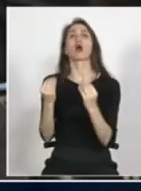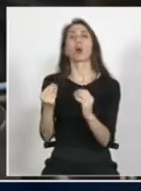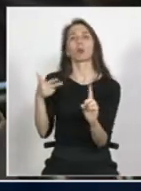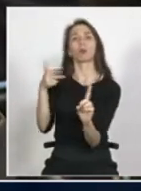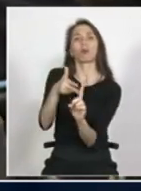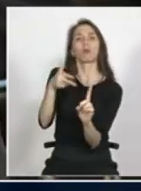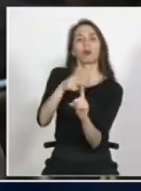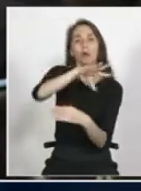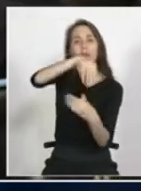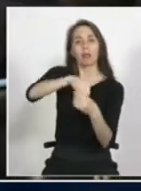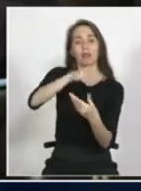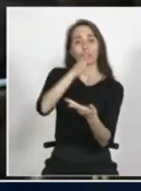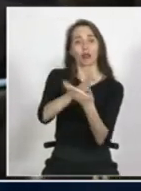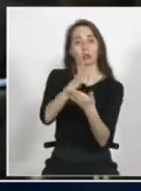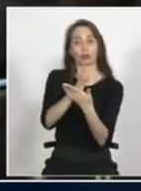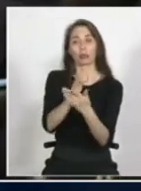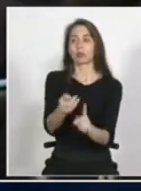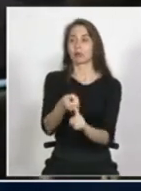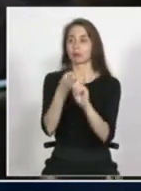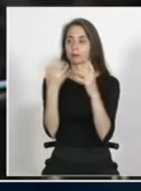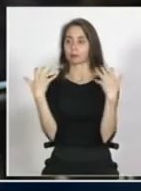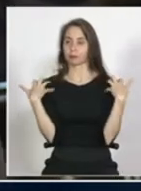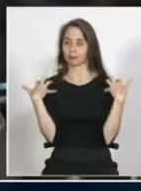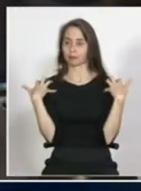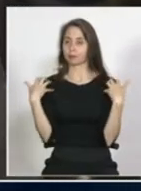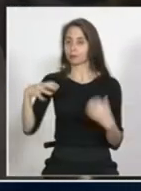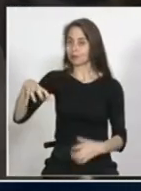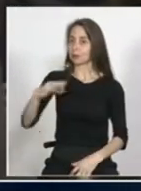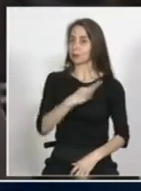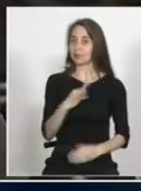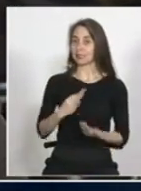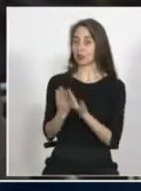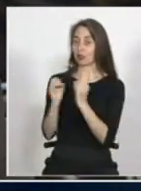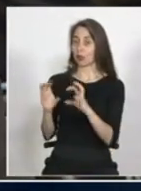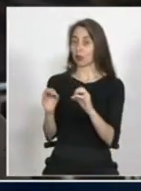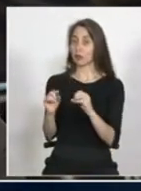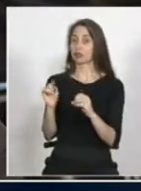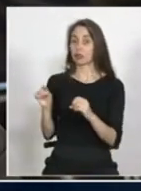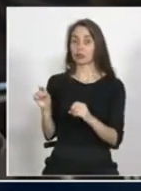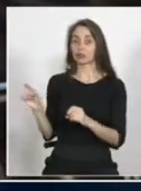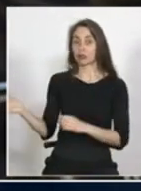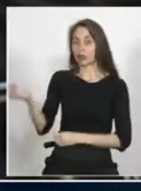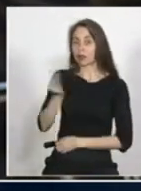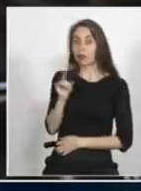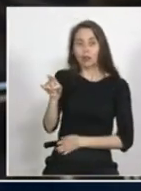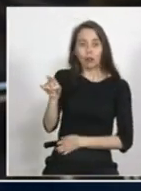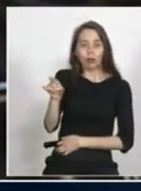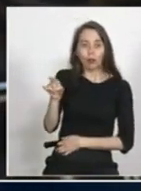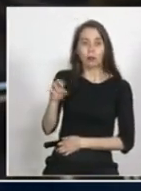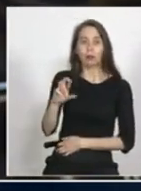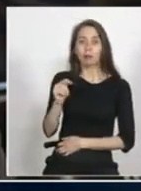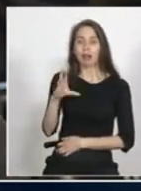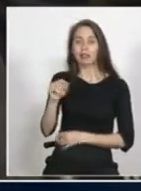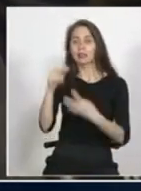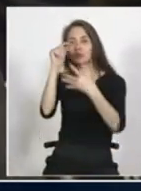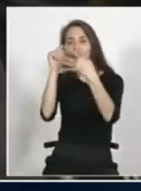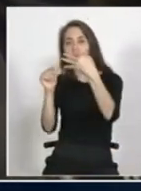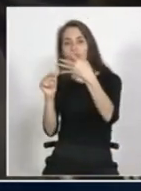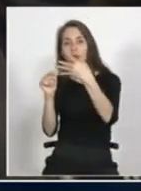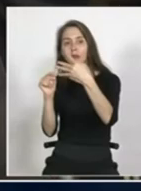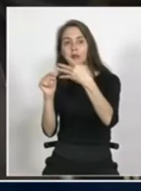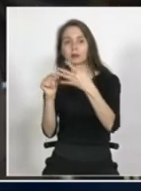los colegios se hacen cargo y el ministerio ¿cierto? de estas situaciones que señalaba acá Patricio Patricio Patricio